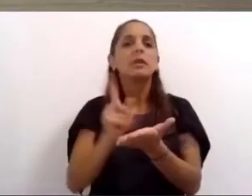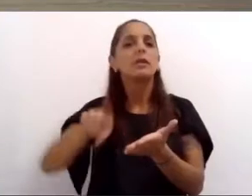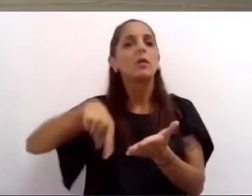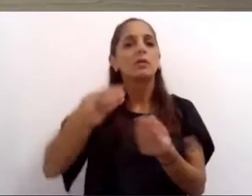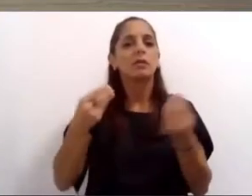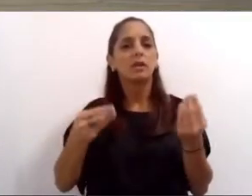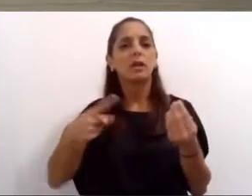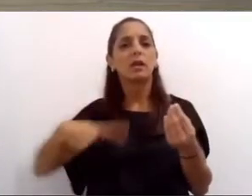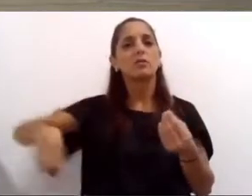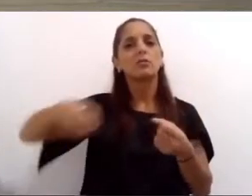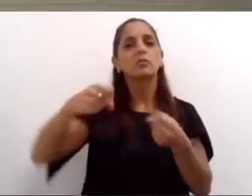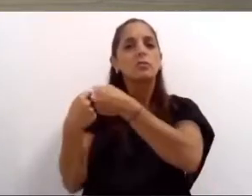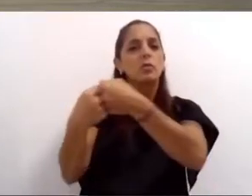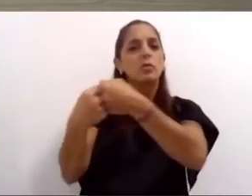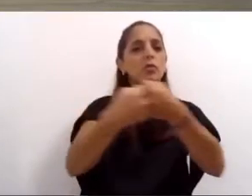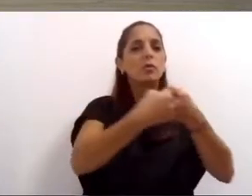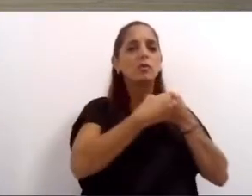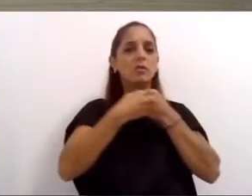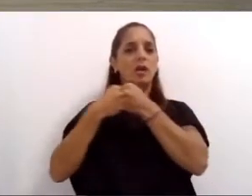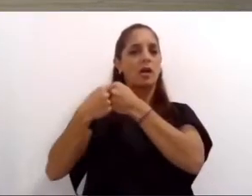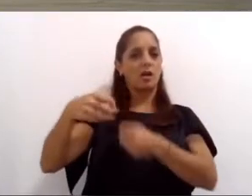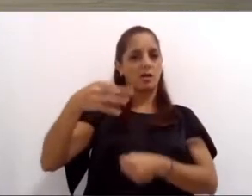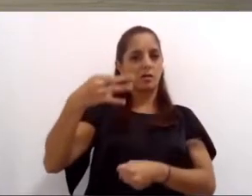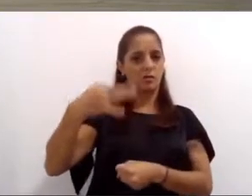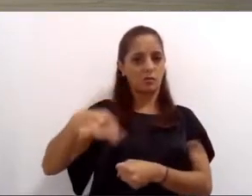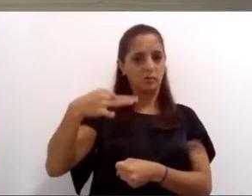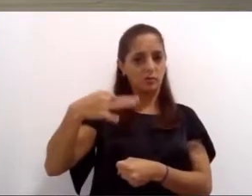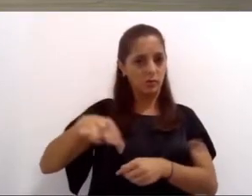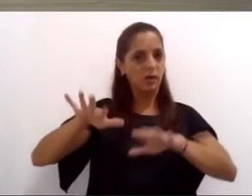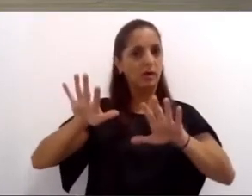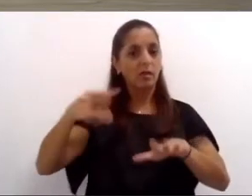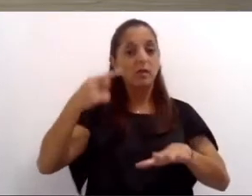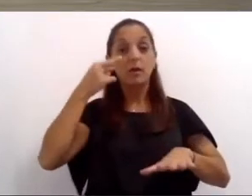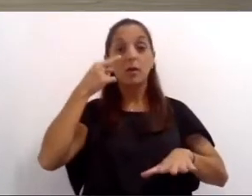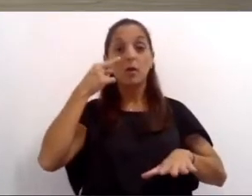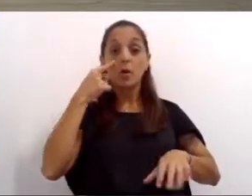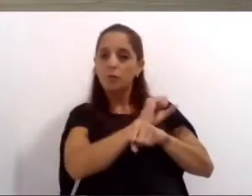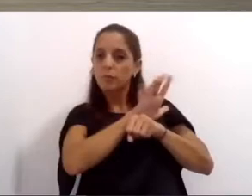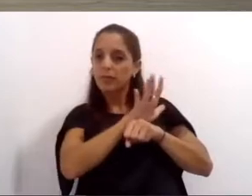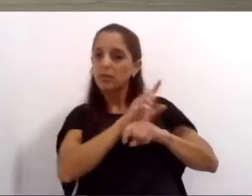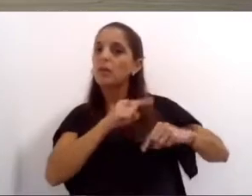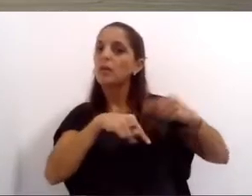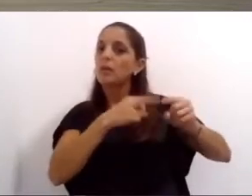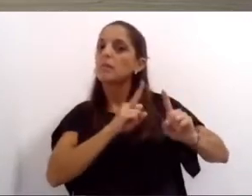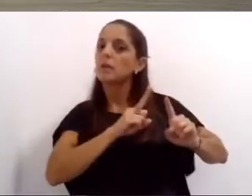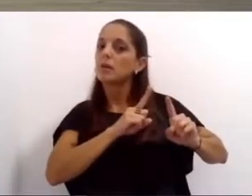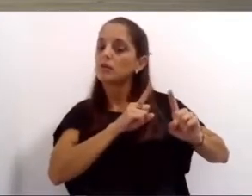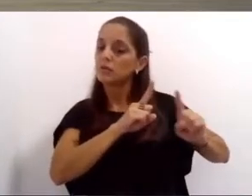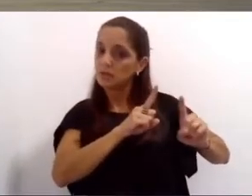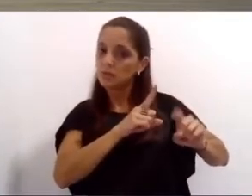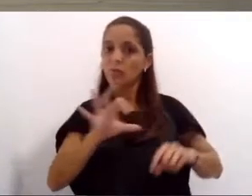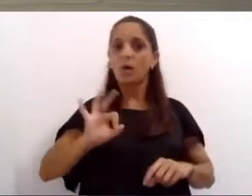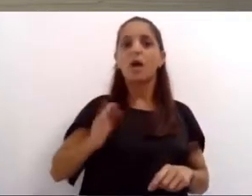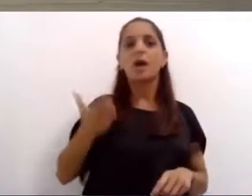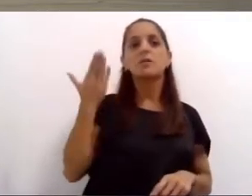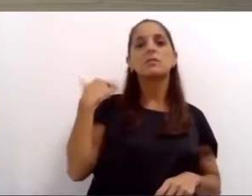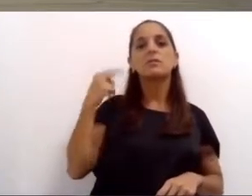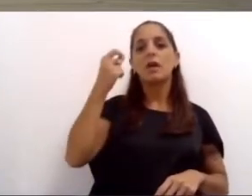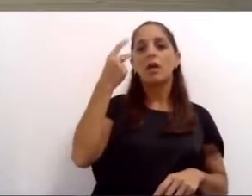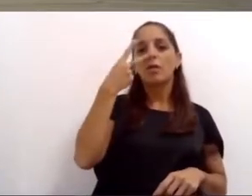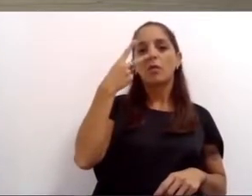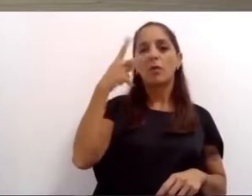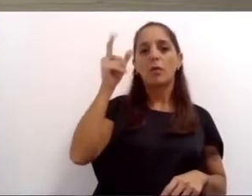algo, siendo muy conscientes de que la pandemia todavía no terminó, y de que el 2020 nos obligó a hacer un